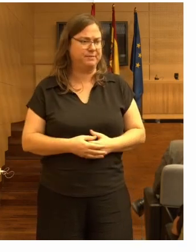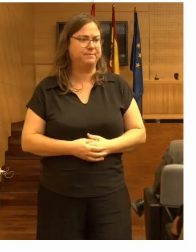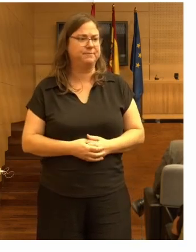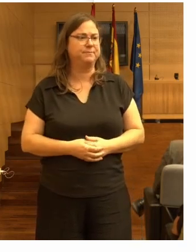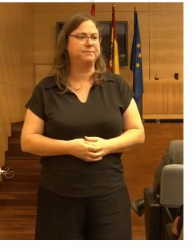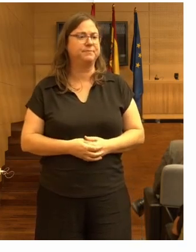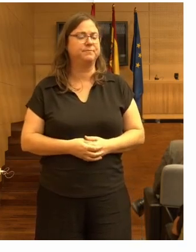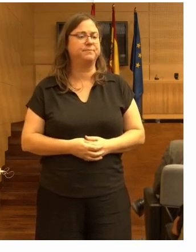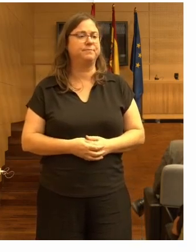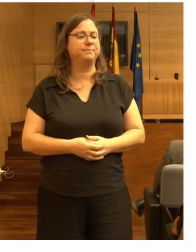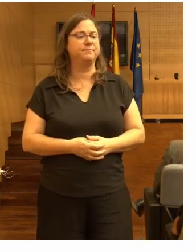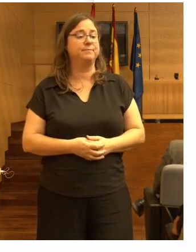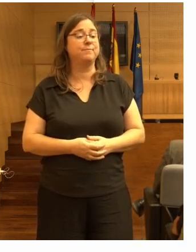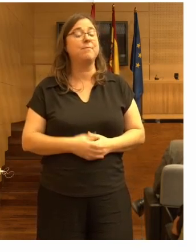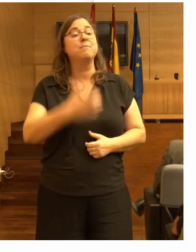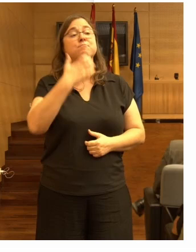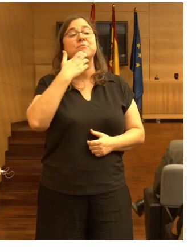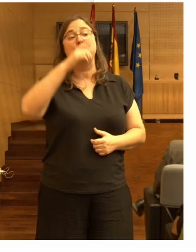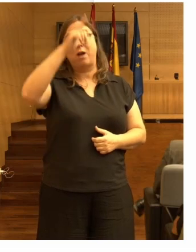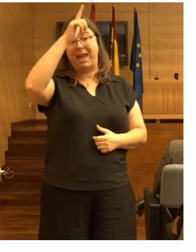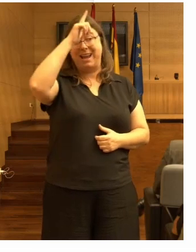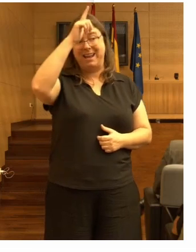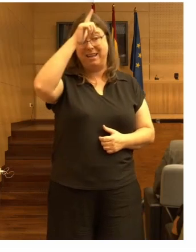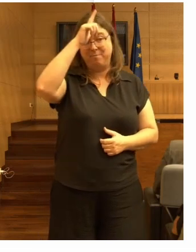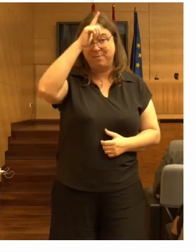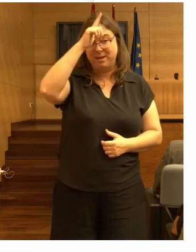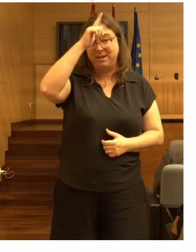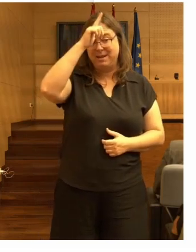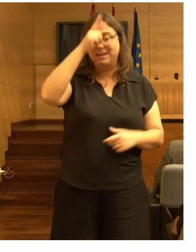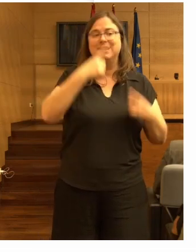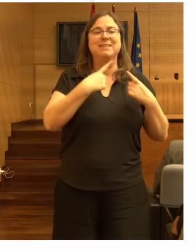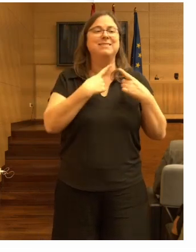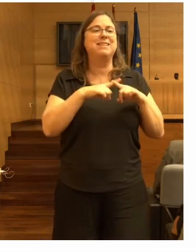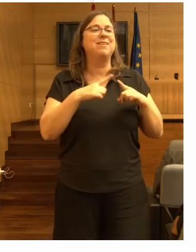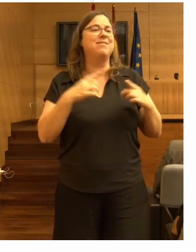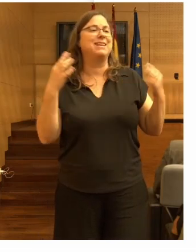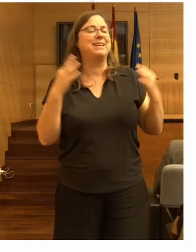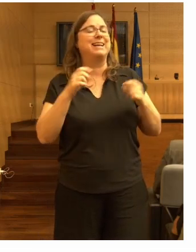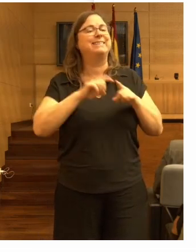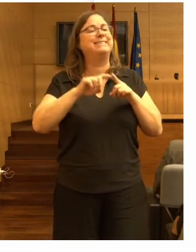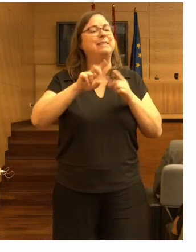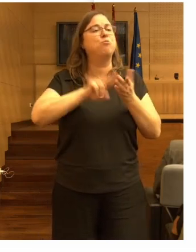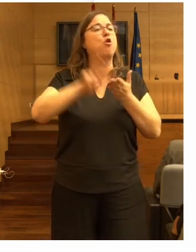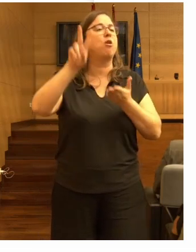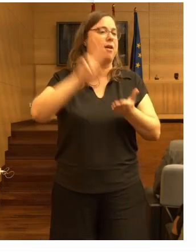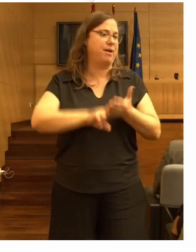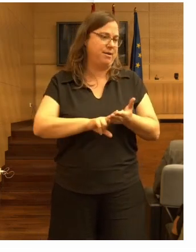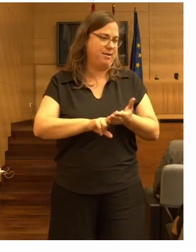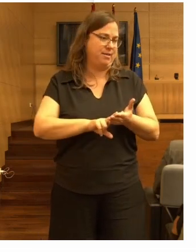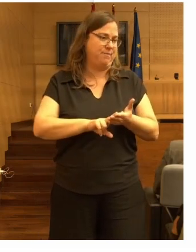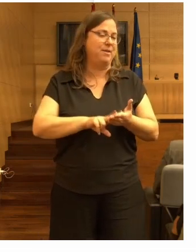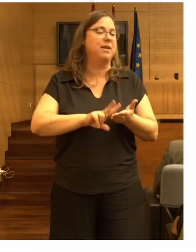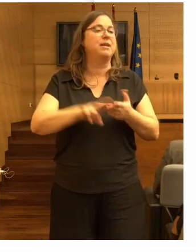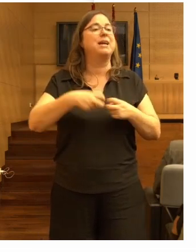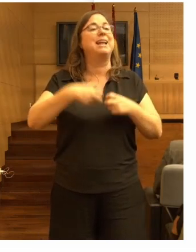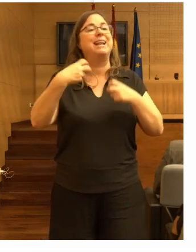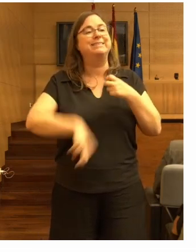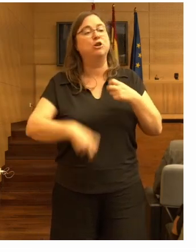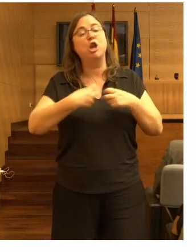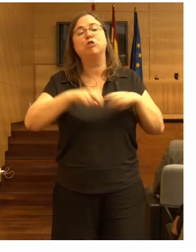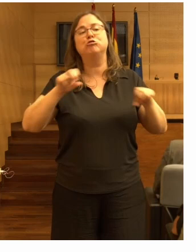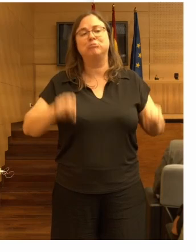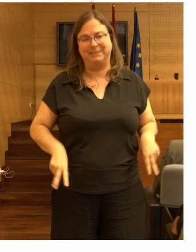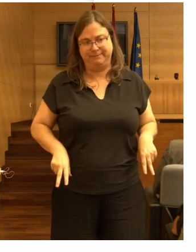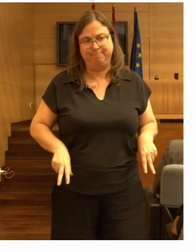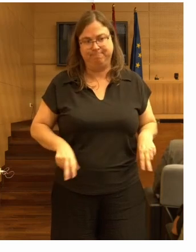en Alemania tenemos como diferentes tipos de caídas caídas con lesiones y sin lesiones